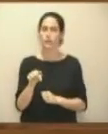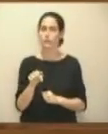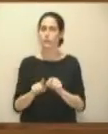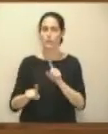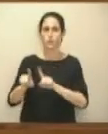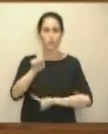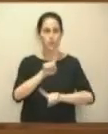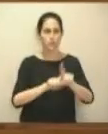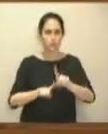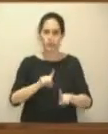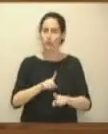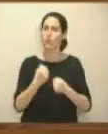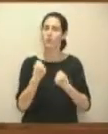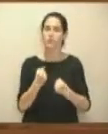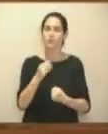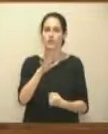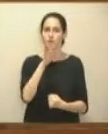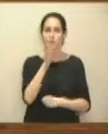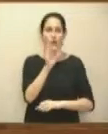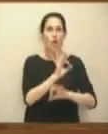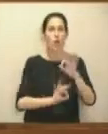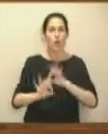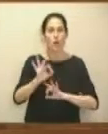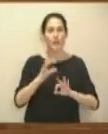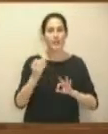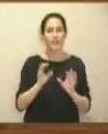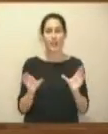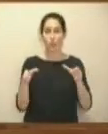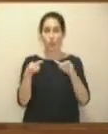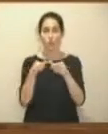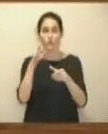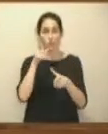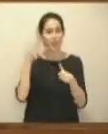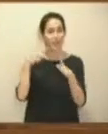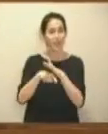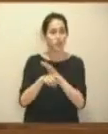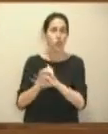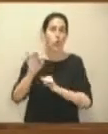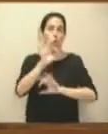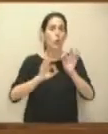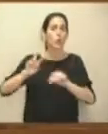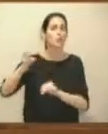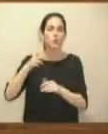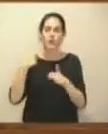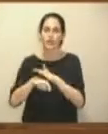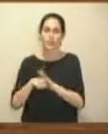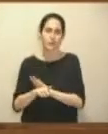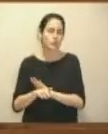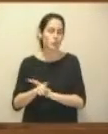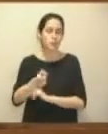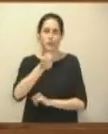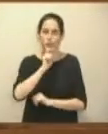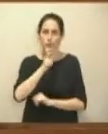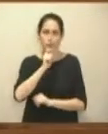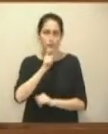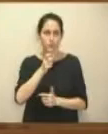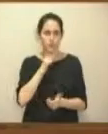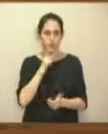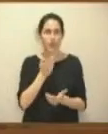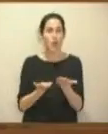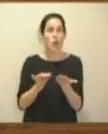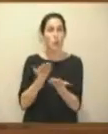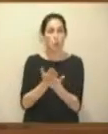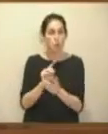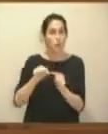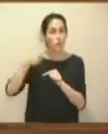imposibilita prácticamente el organizar juntas gestoras u otros órganos de gestión. En la moción subsiguiente